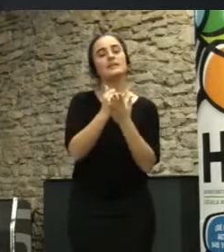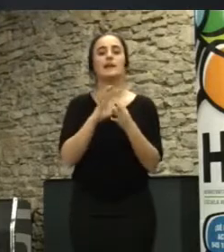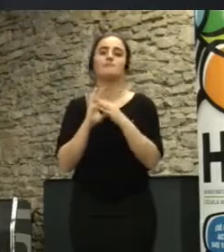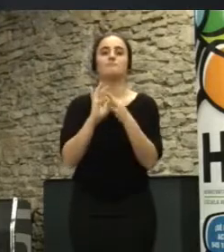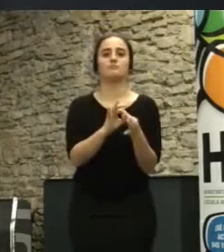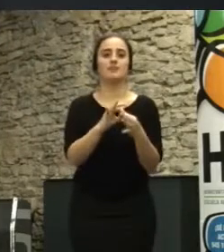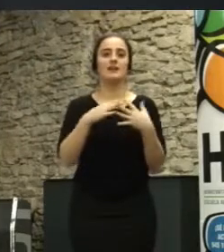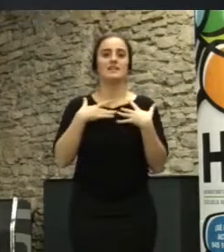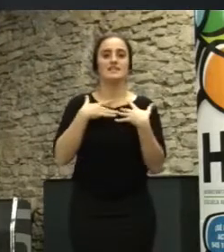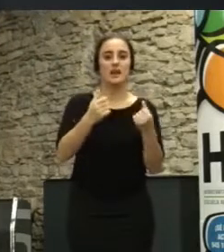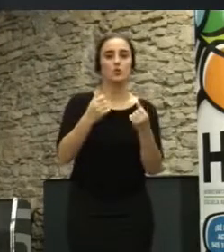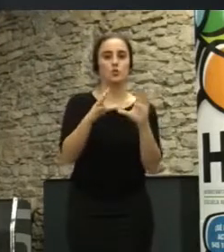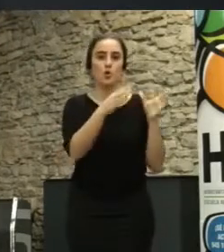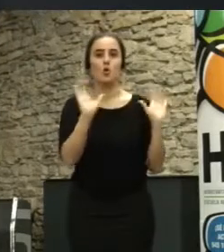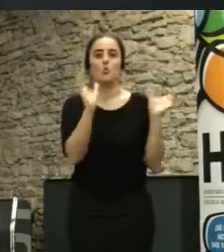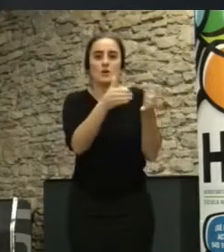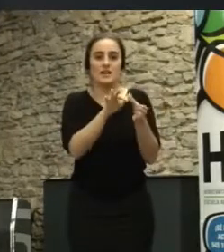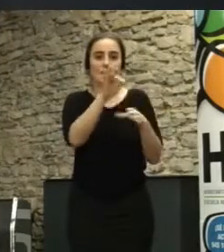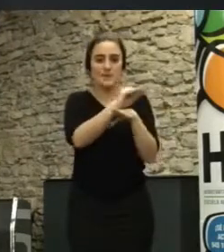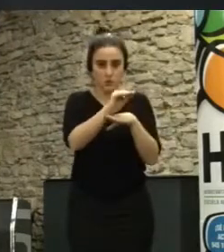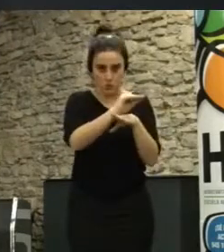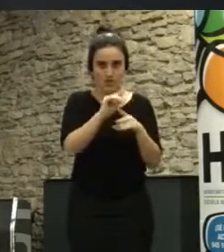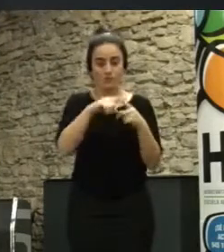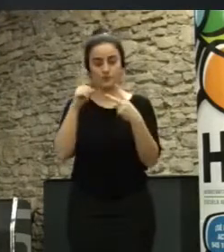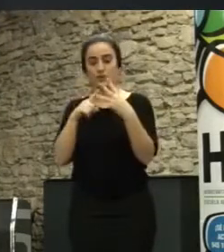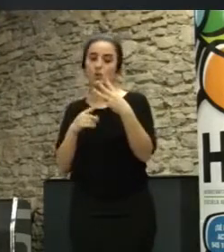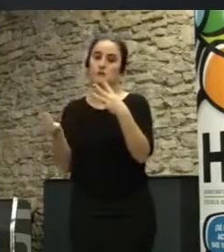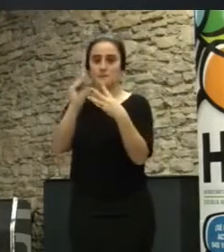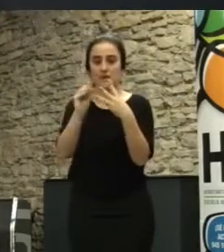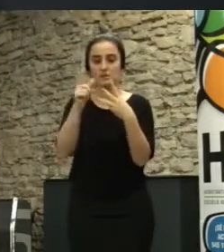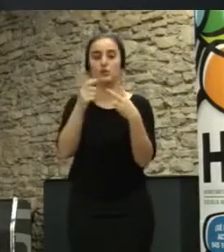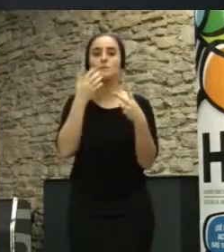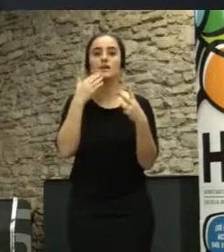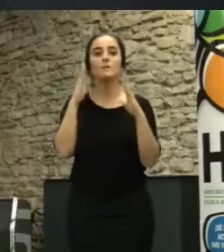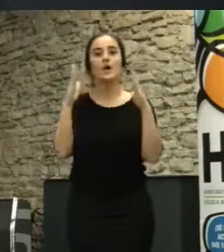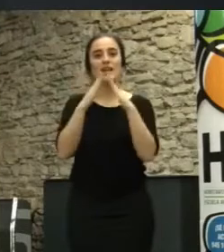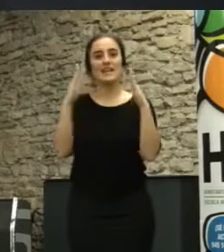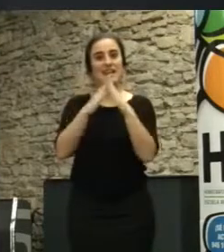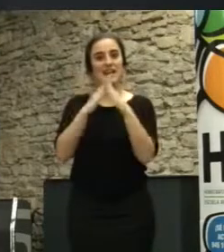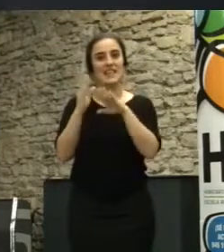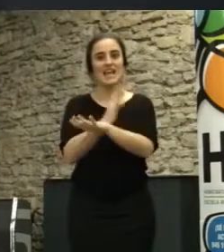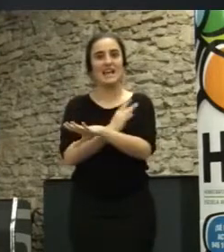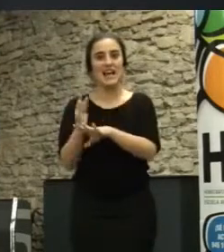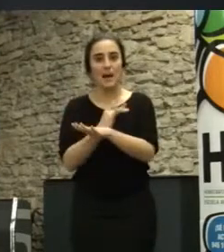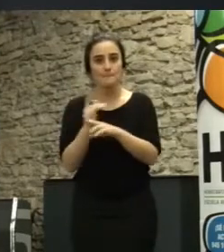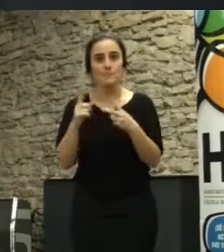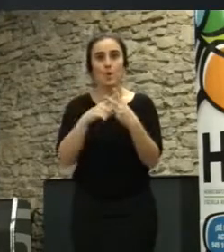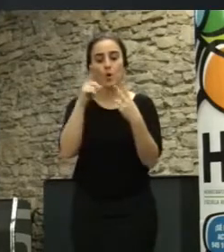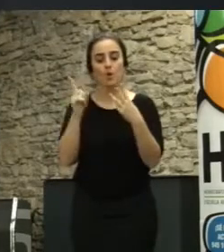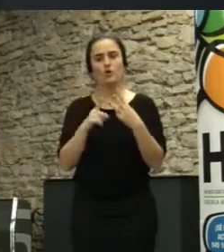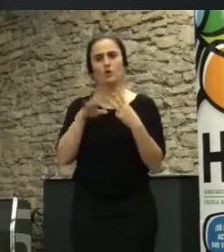salud comunitaria y a los cuidados y luego va haber otros dos más, uno en casa de campo y otro,